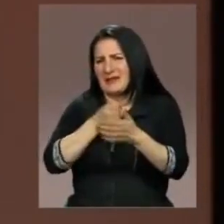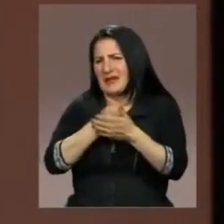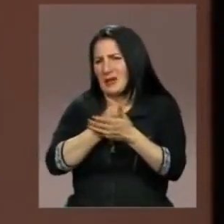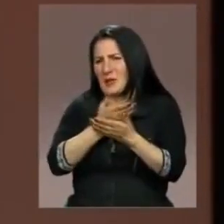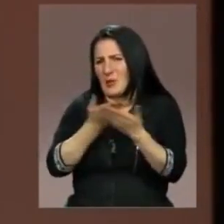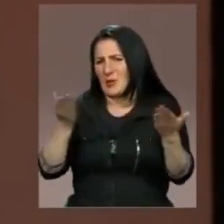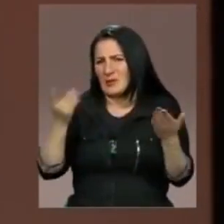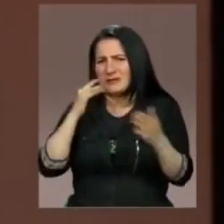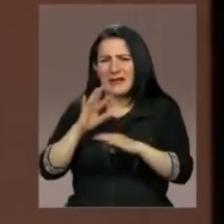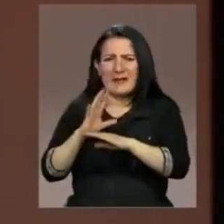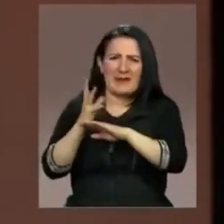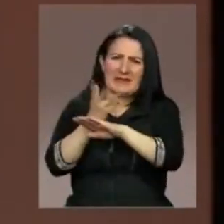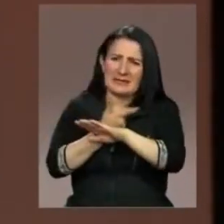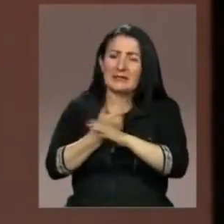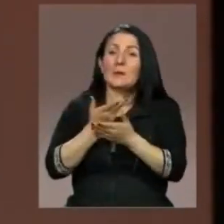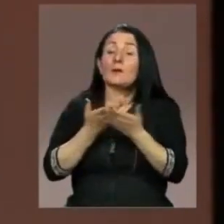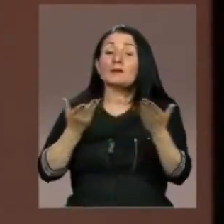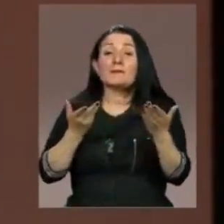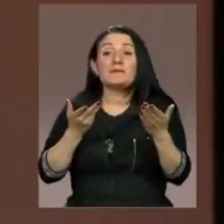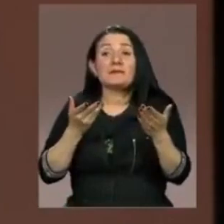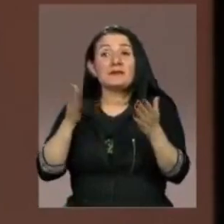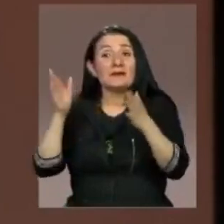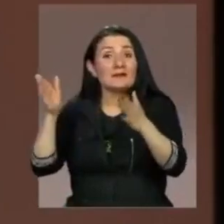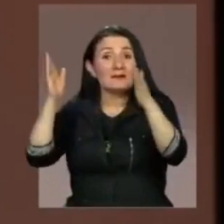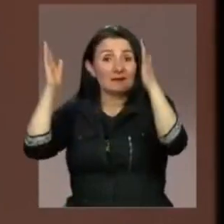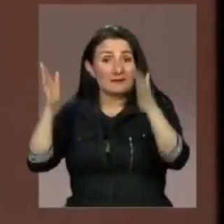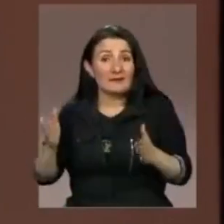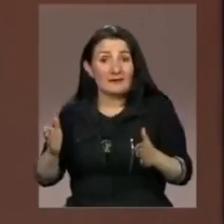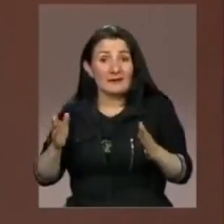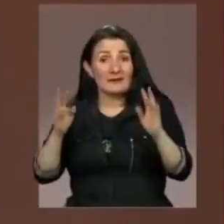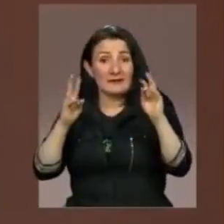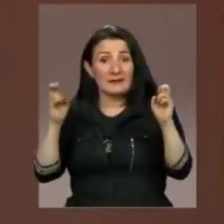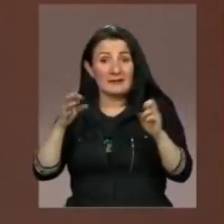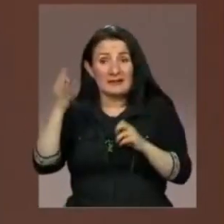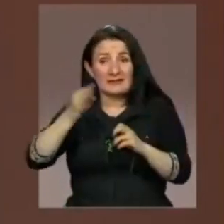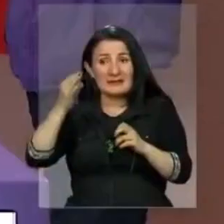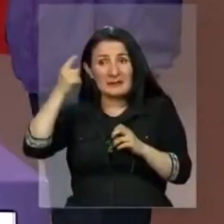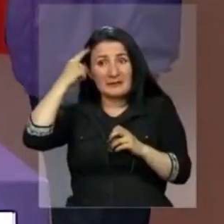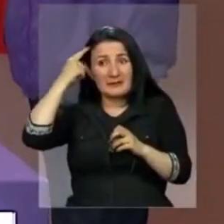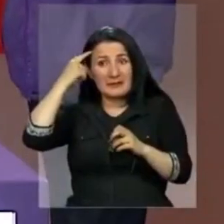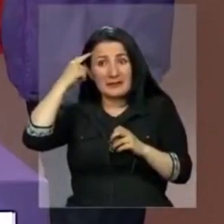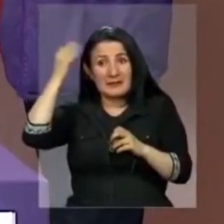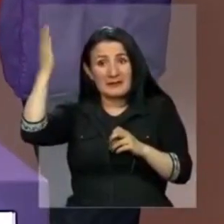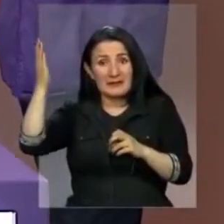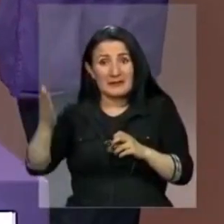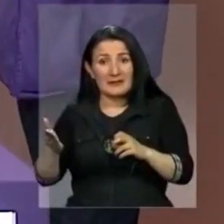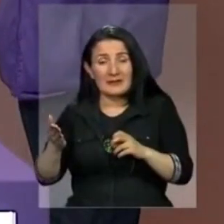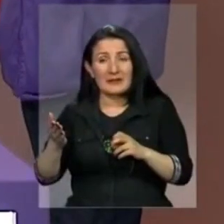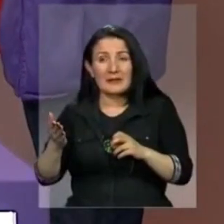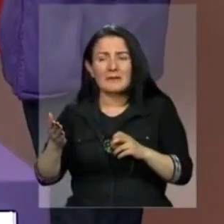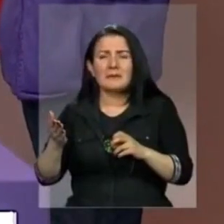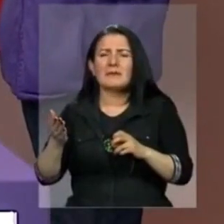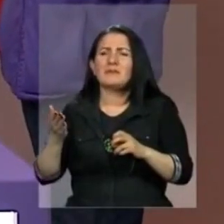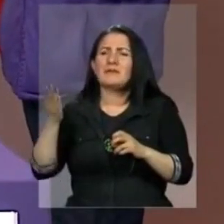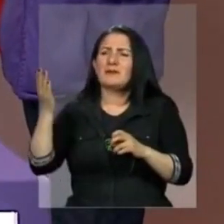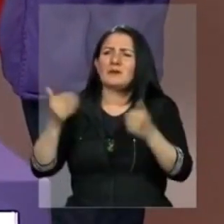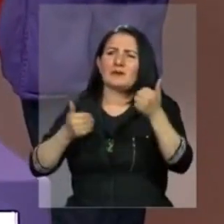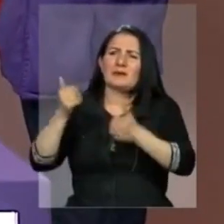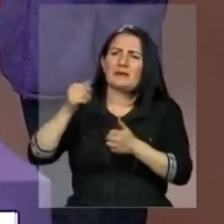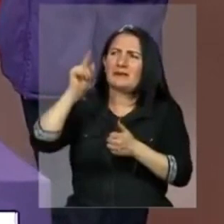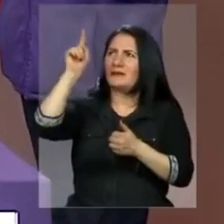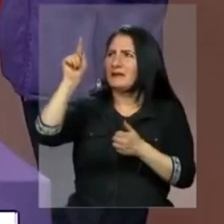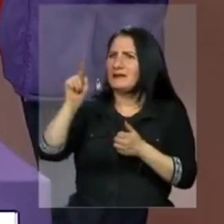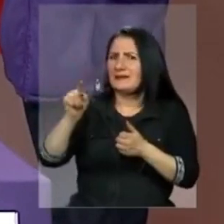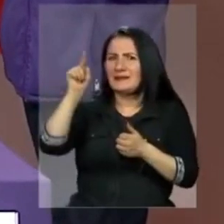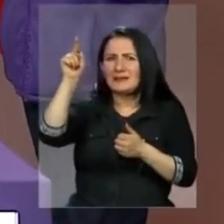cosas, de artesanías, etcétera. O sea, que este es un tema que yo lo tengo en la cabeza desde siempre, es elemental que lo tengo en cabeza. Entonces, cuando se